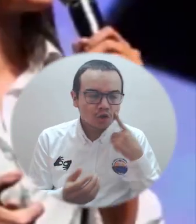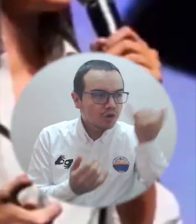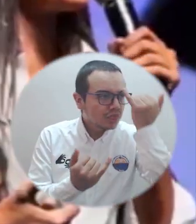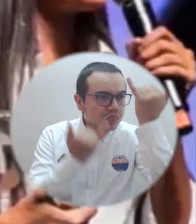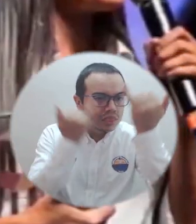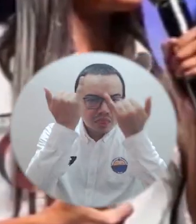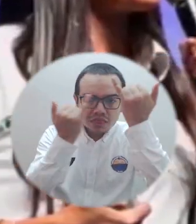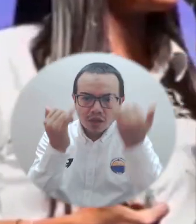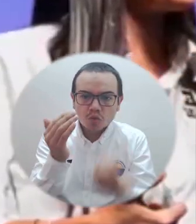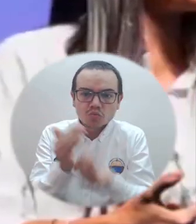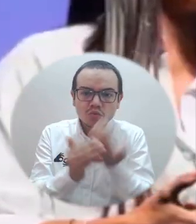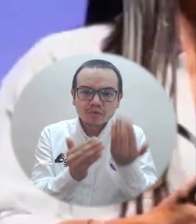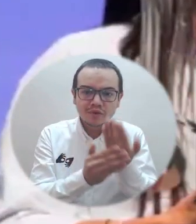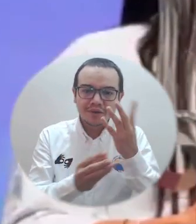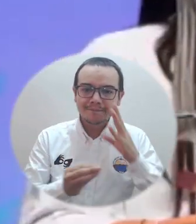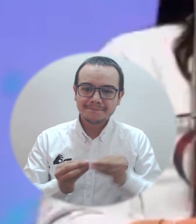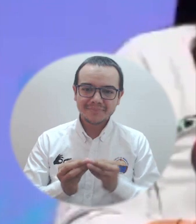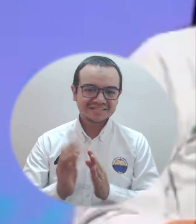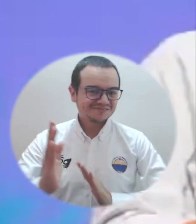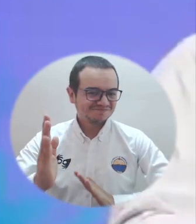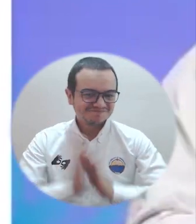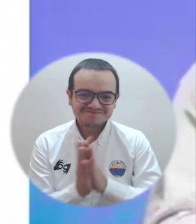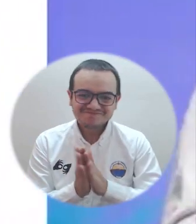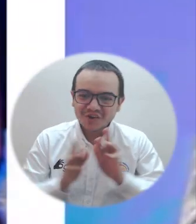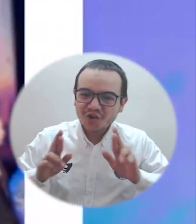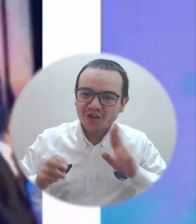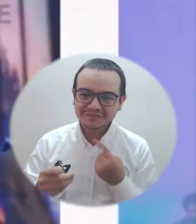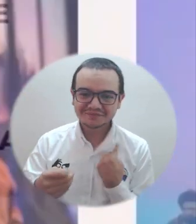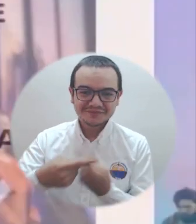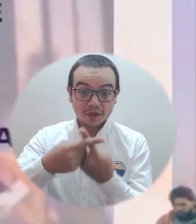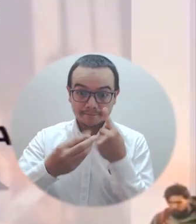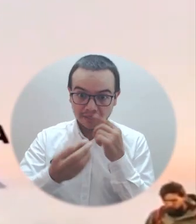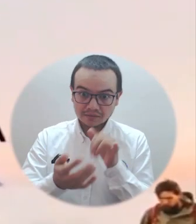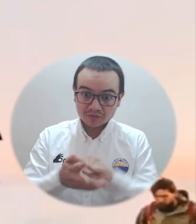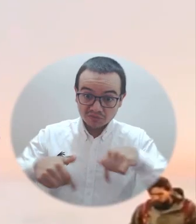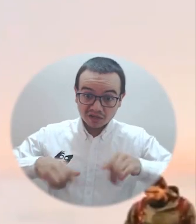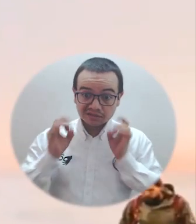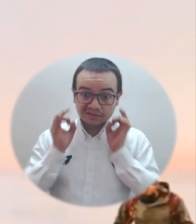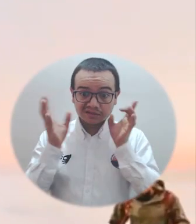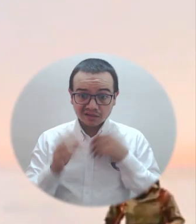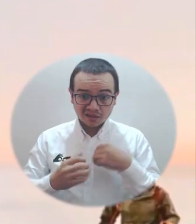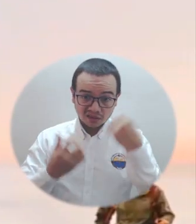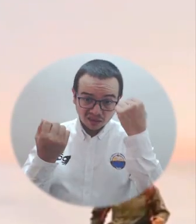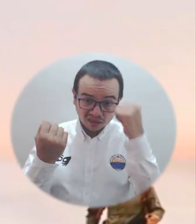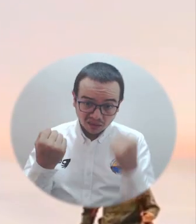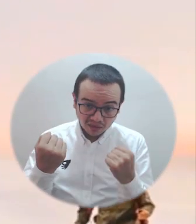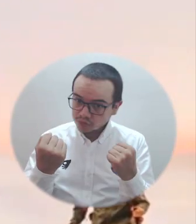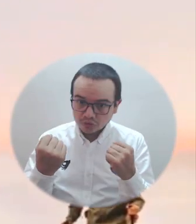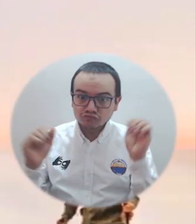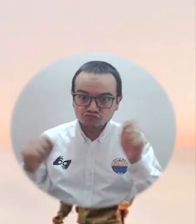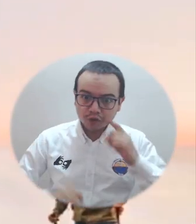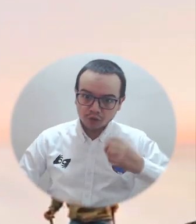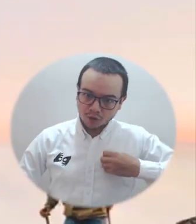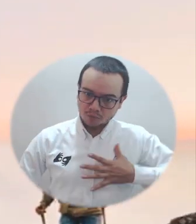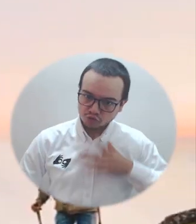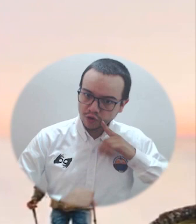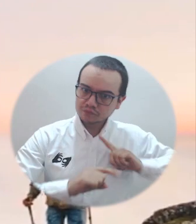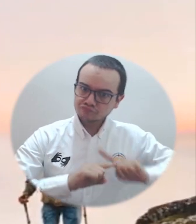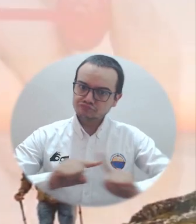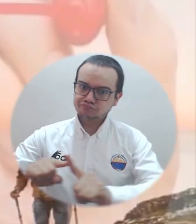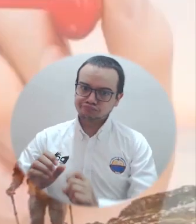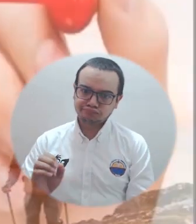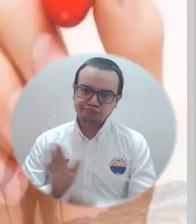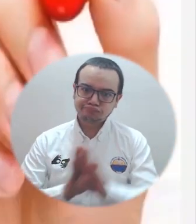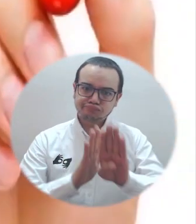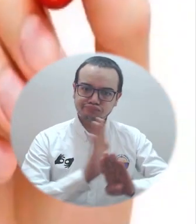espacios académicos que motiven a la innovación, la generación de nuevas ideas y ofrezcan mucha esperanza y optimismo para ayudar a creer que de